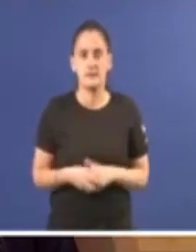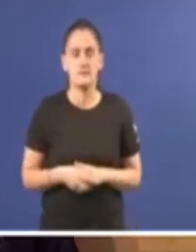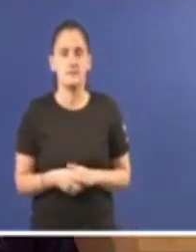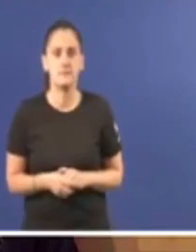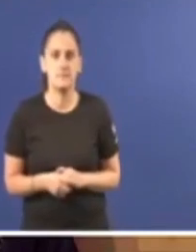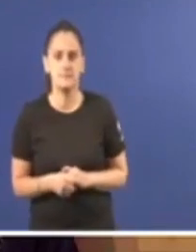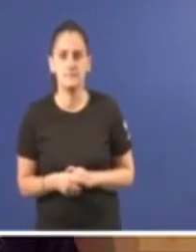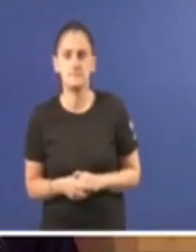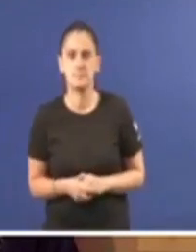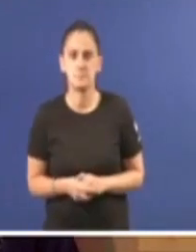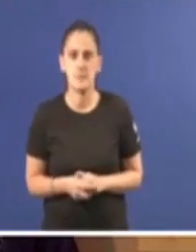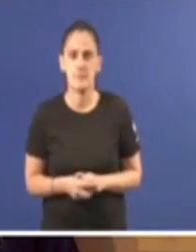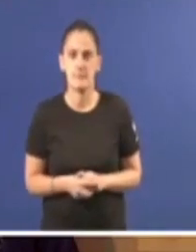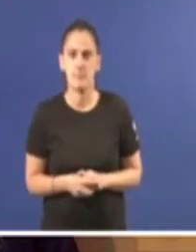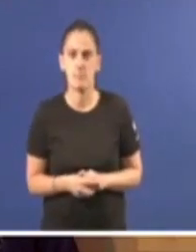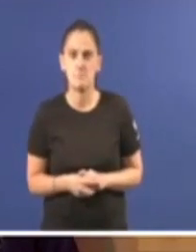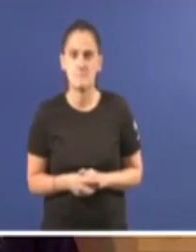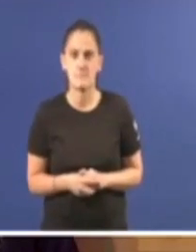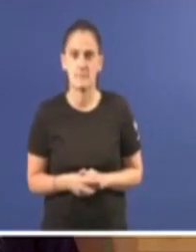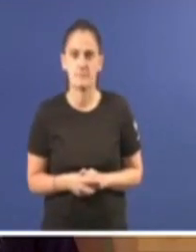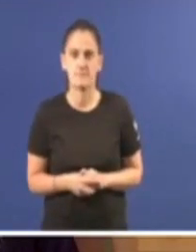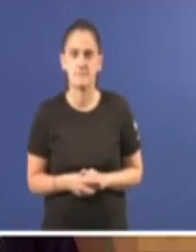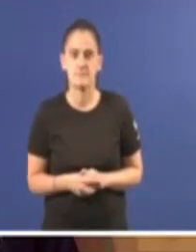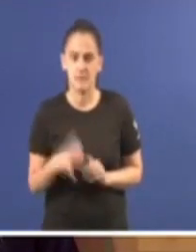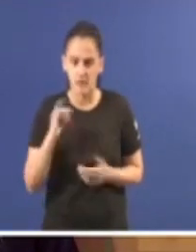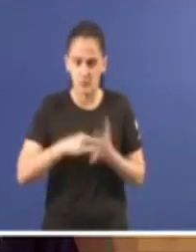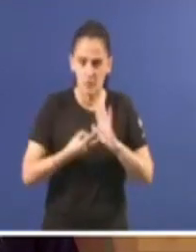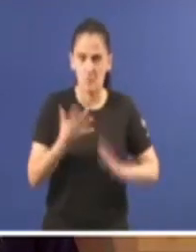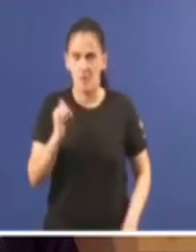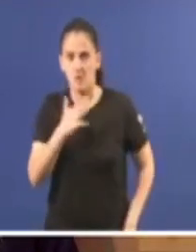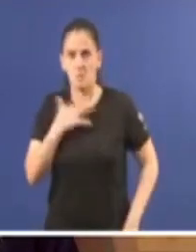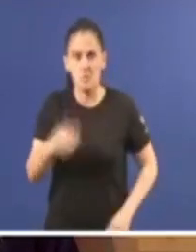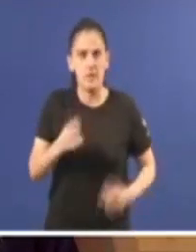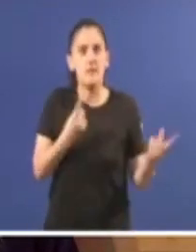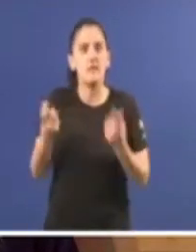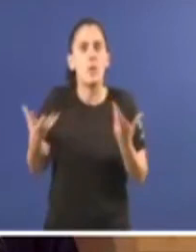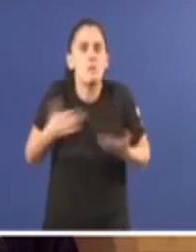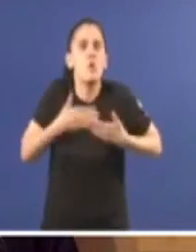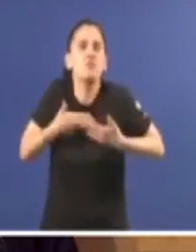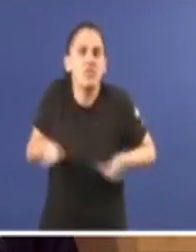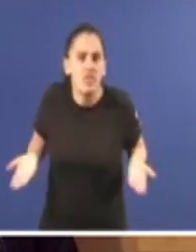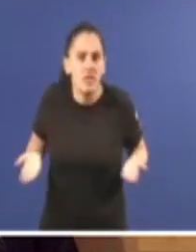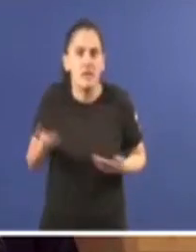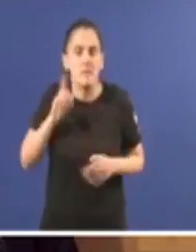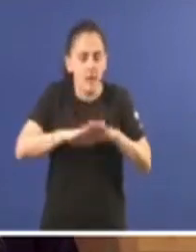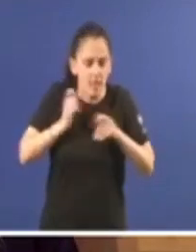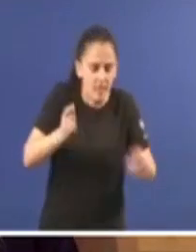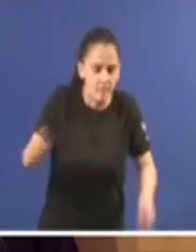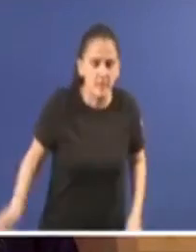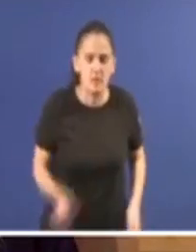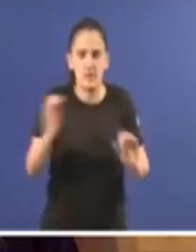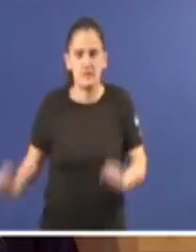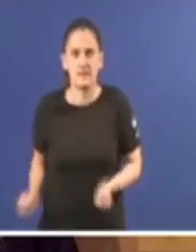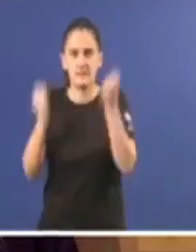Como ve, señor Feijó, hai solucións. O único que se require é vontade política para poder mellorar e rescatar a